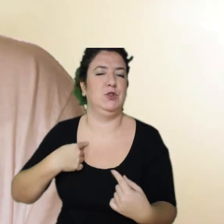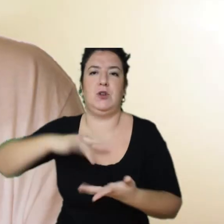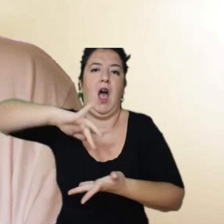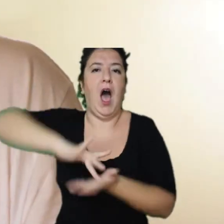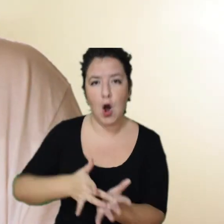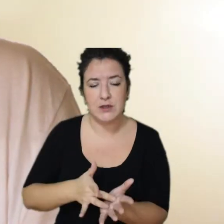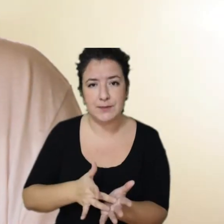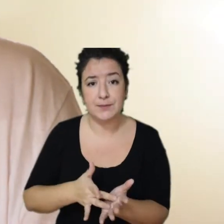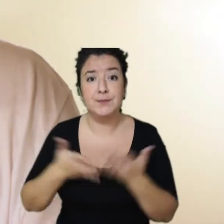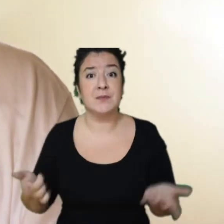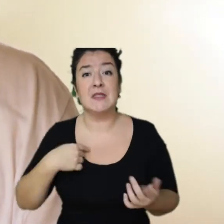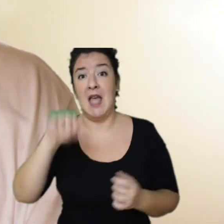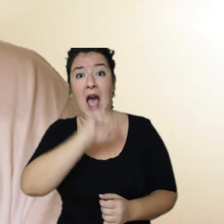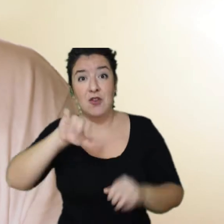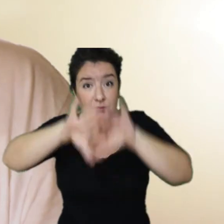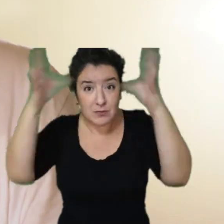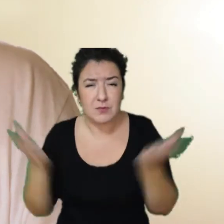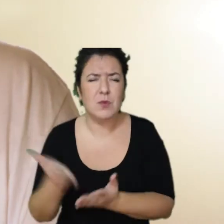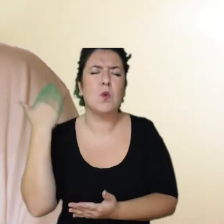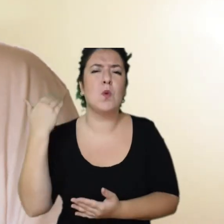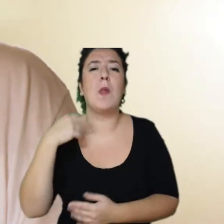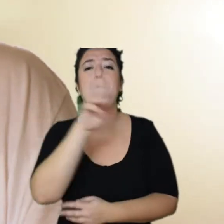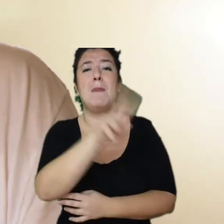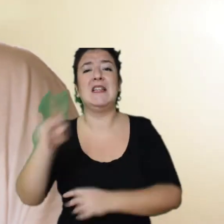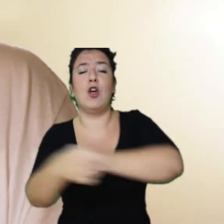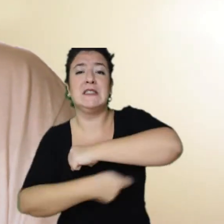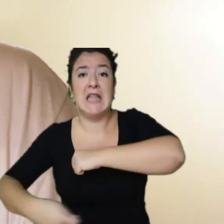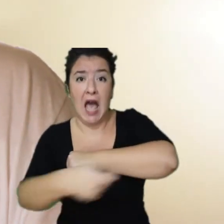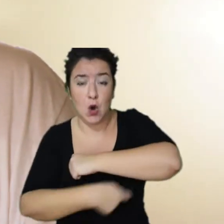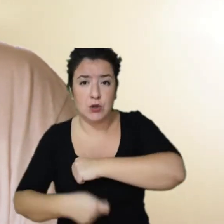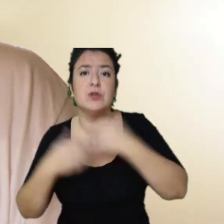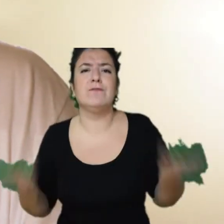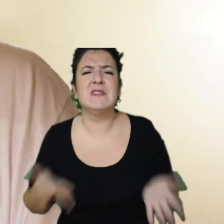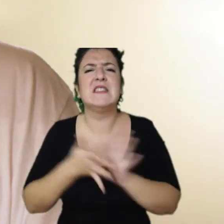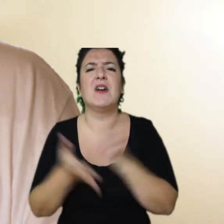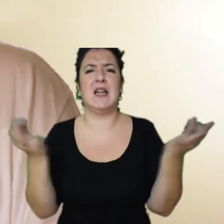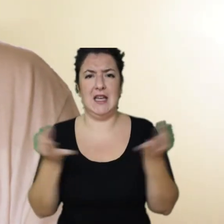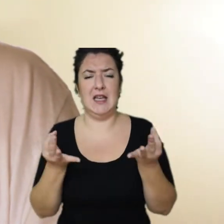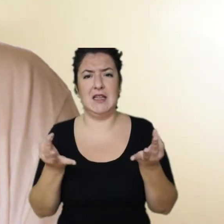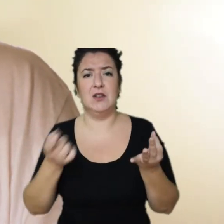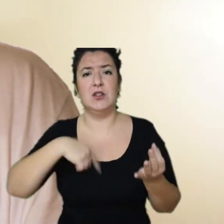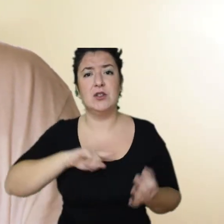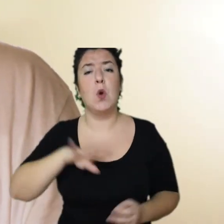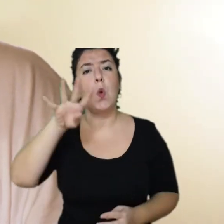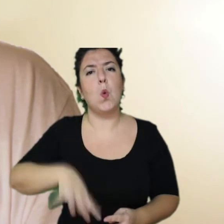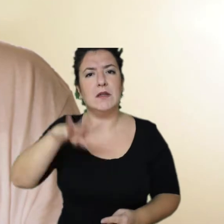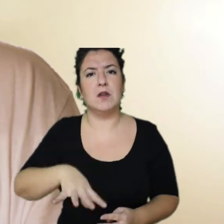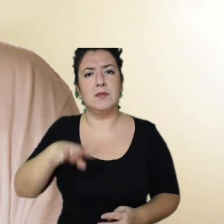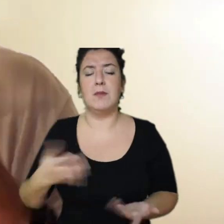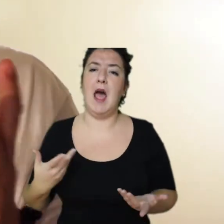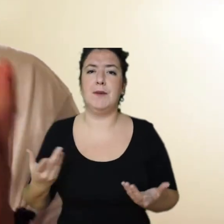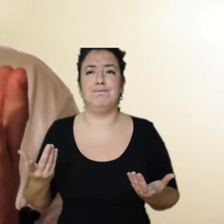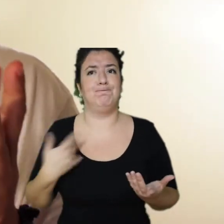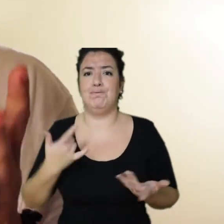Y este año a nivel mundial fue el 22 de agosto, lo cual quiere decir que tenemos cuatro meses para vivir de